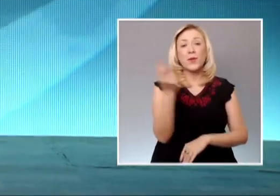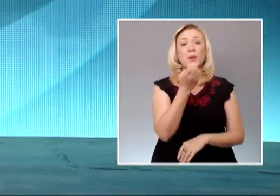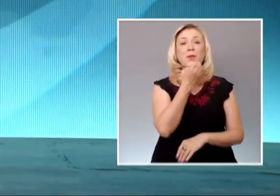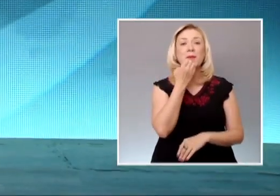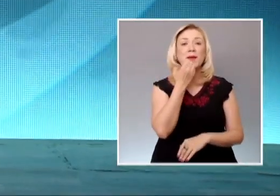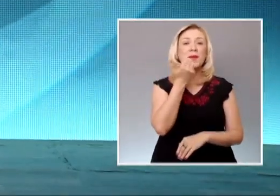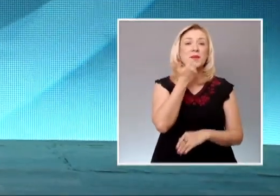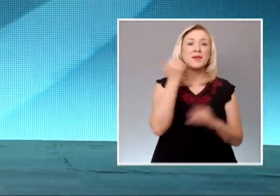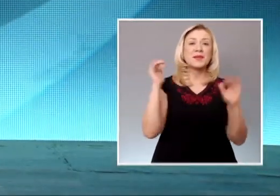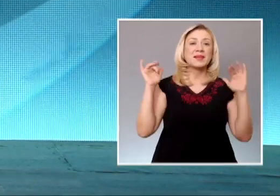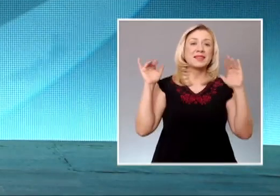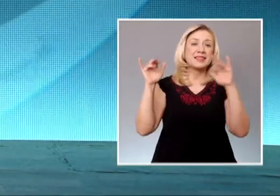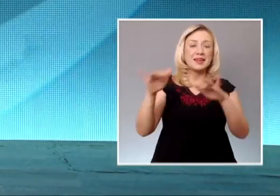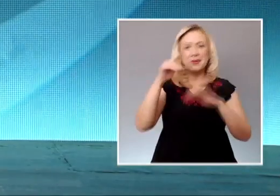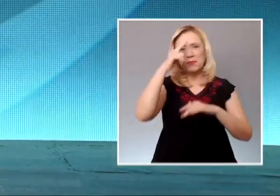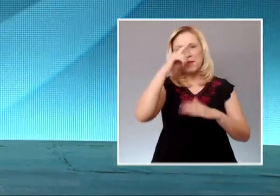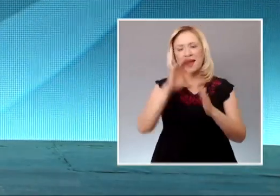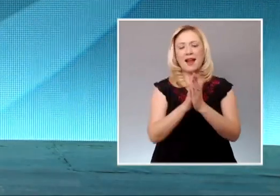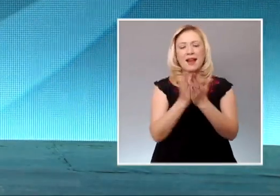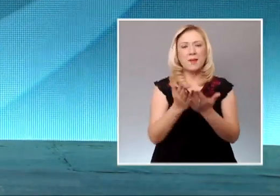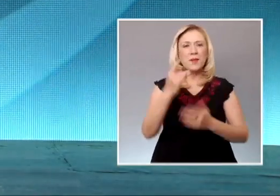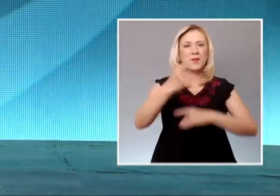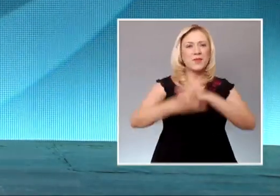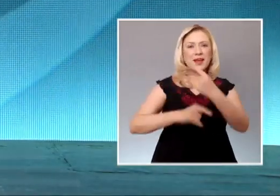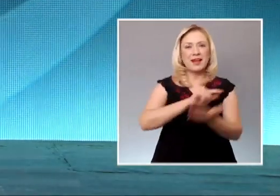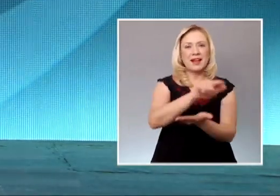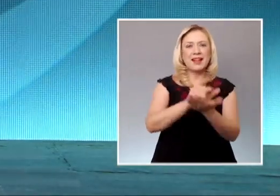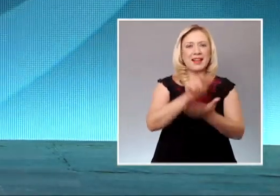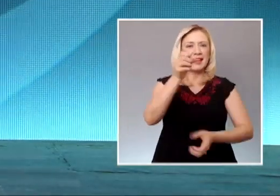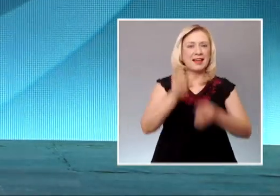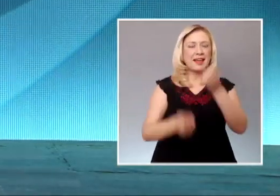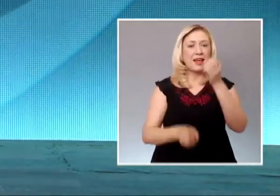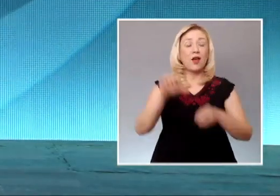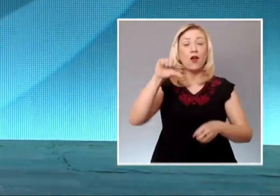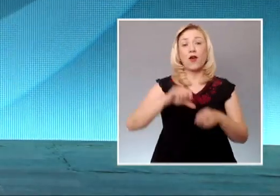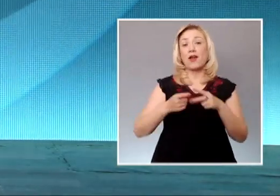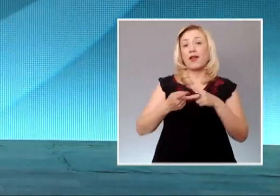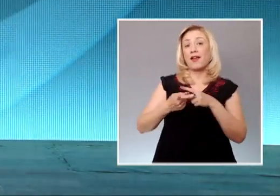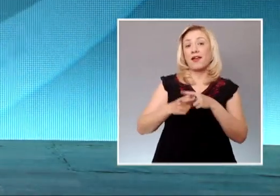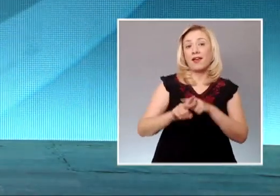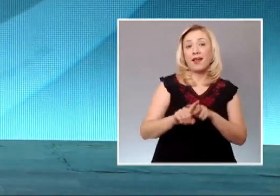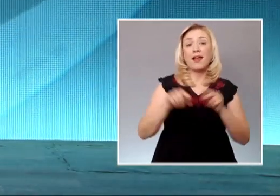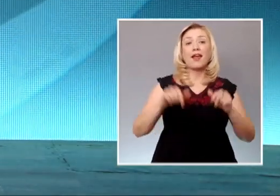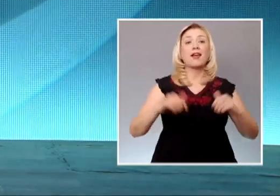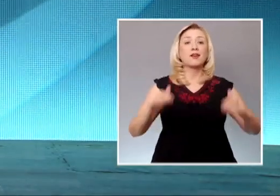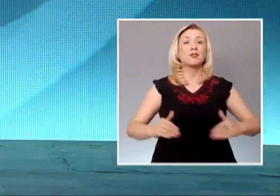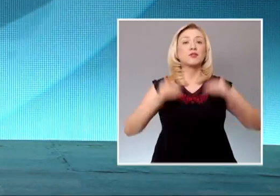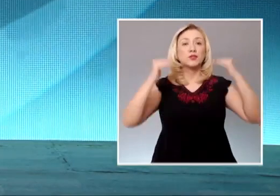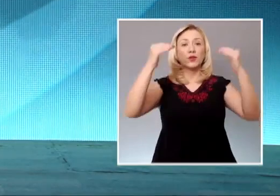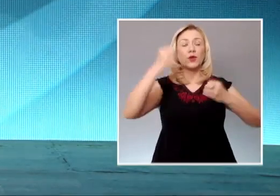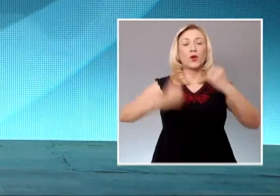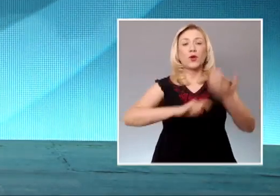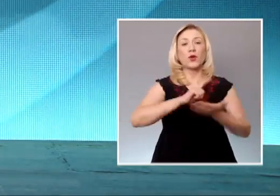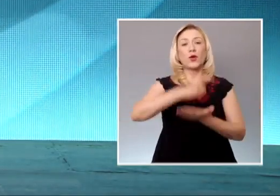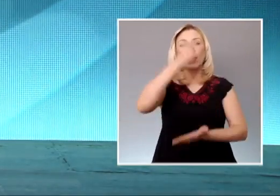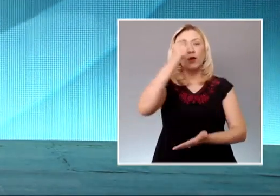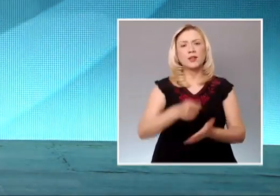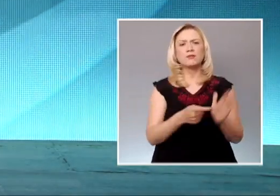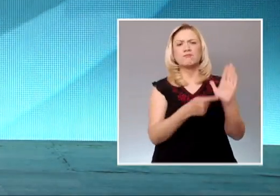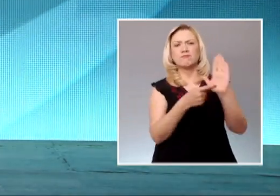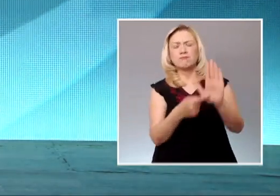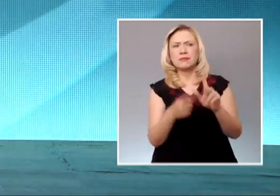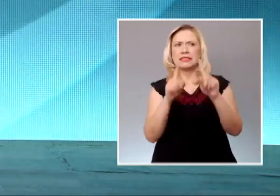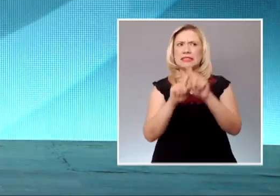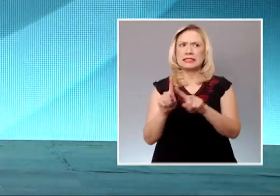Libro Jurídico del Poder Judicial, que comienza precisamente hoy y en el que la Suprema Corte presentará distintas y relevantes obras.